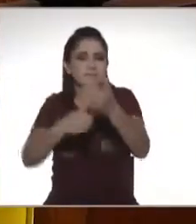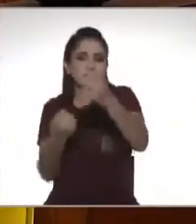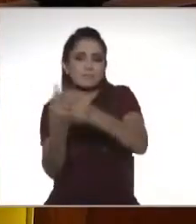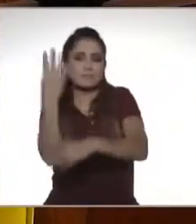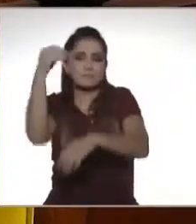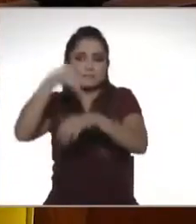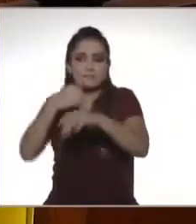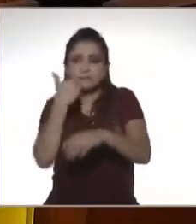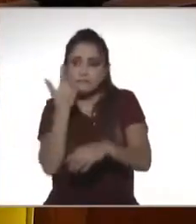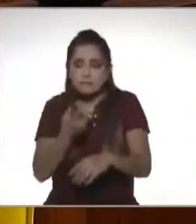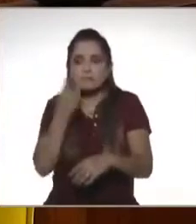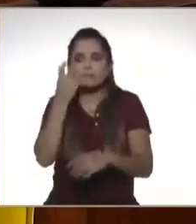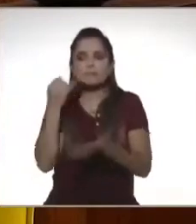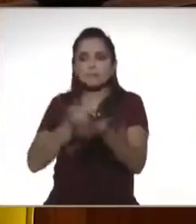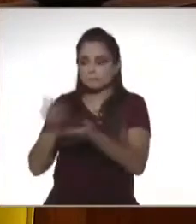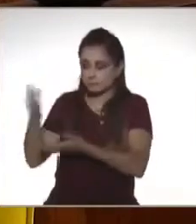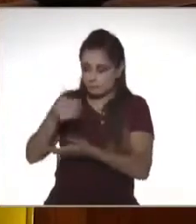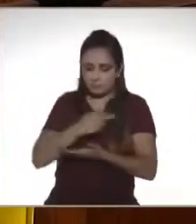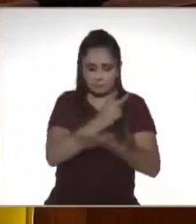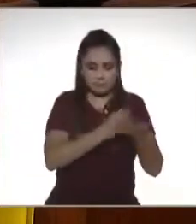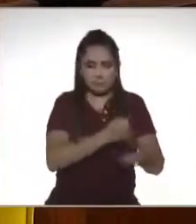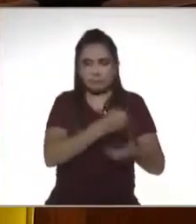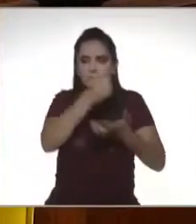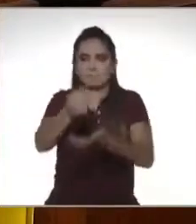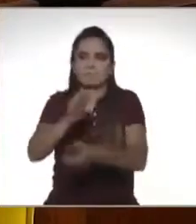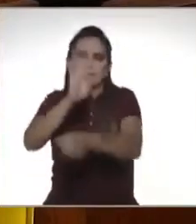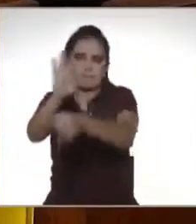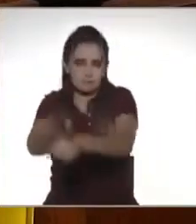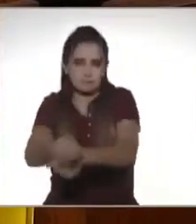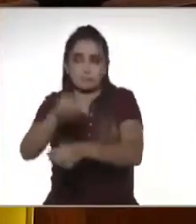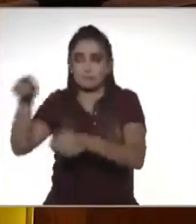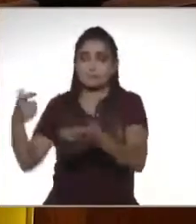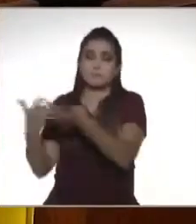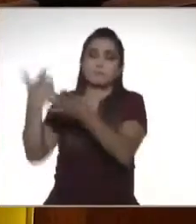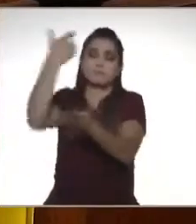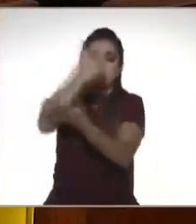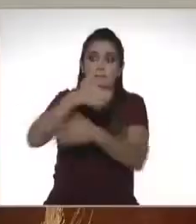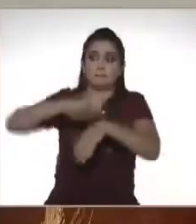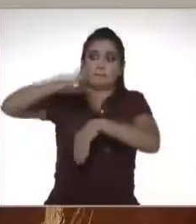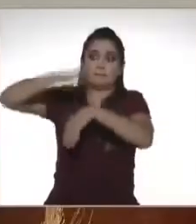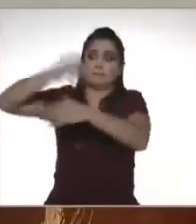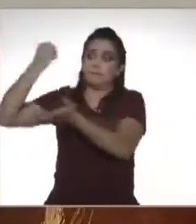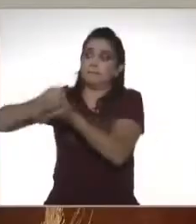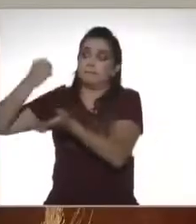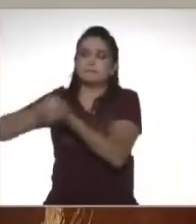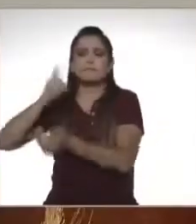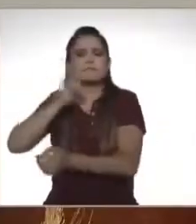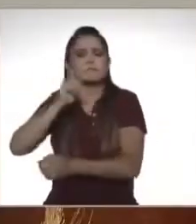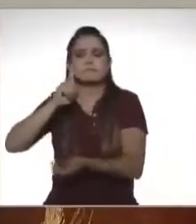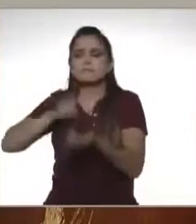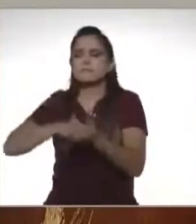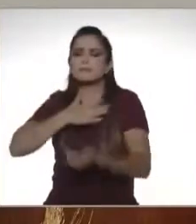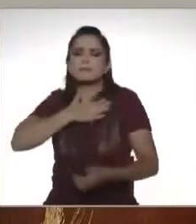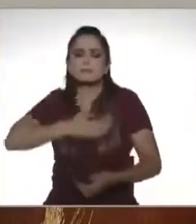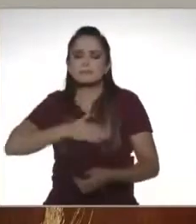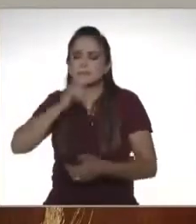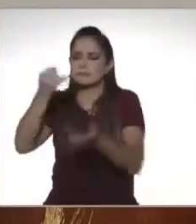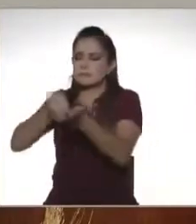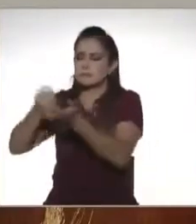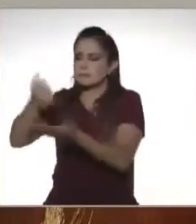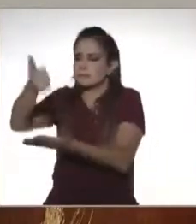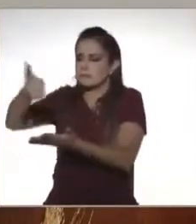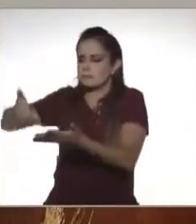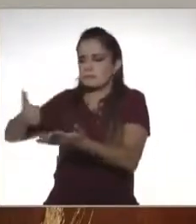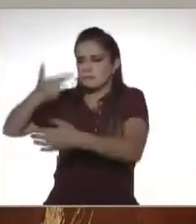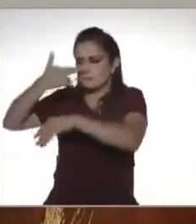de que la mejor recomendación es que paguen lo que deben de pagar, tampoco es que paguen de más. ¿Y cómo podemos ir encaminando estos esfuerzos para